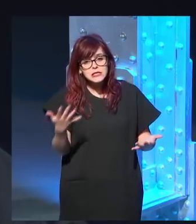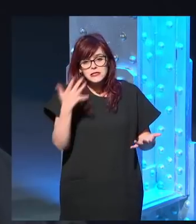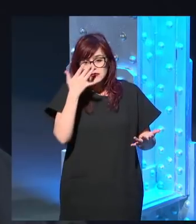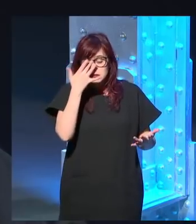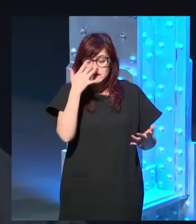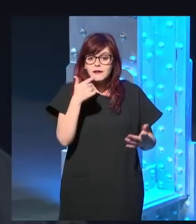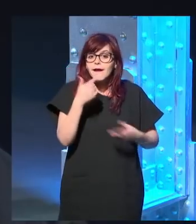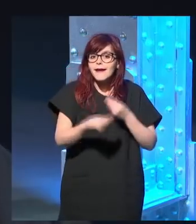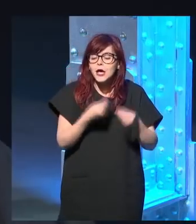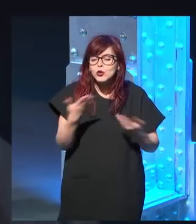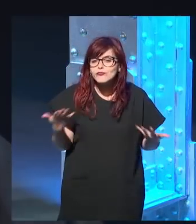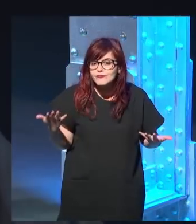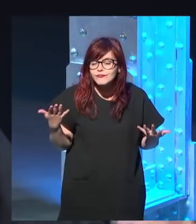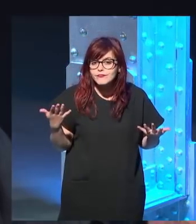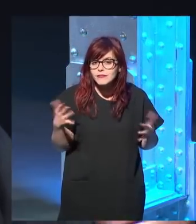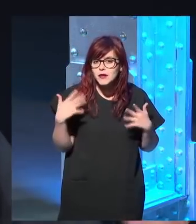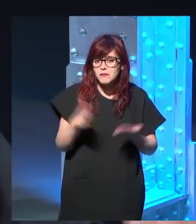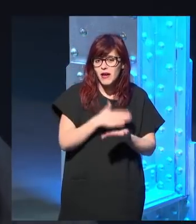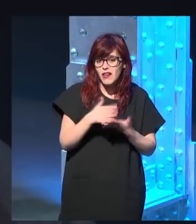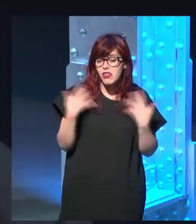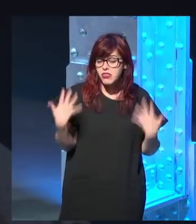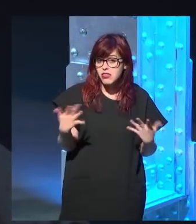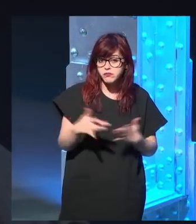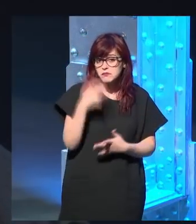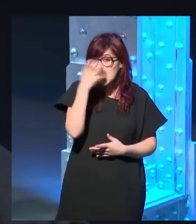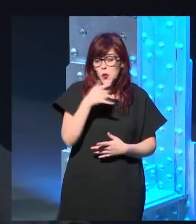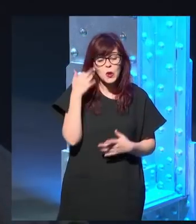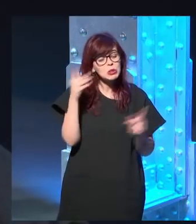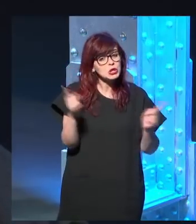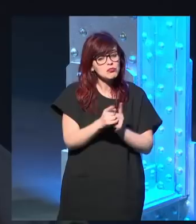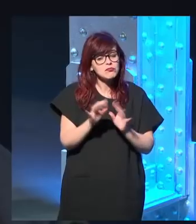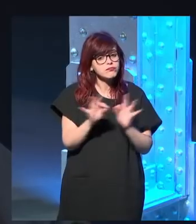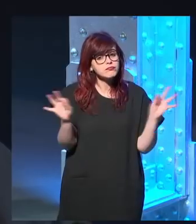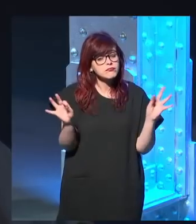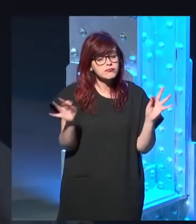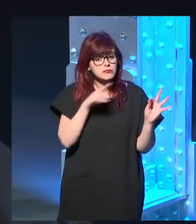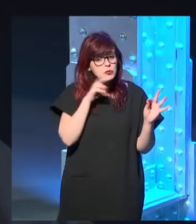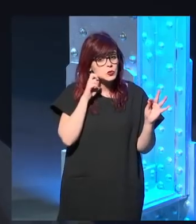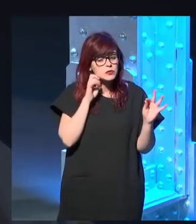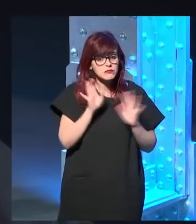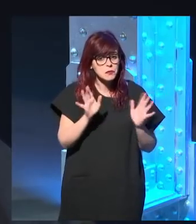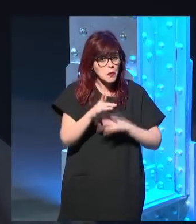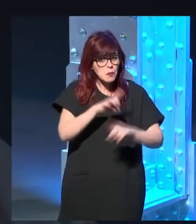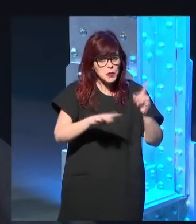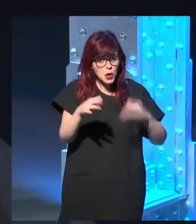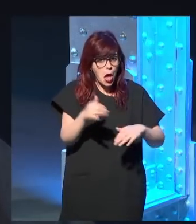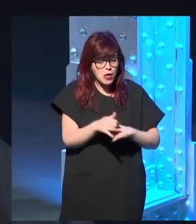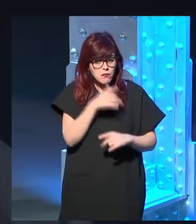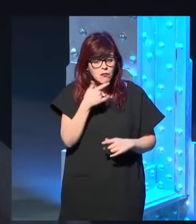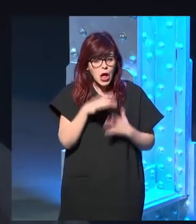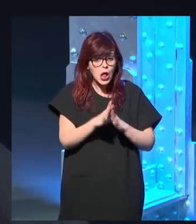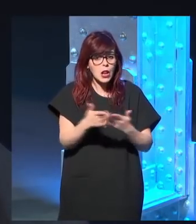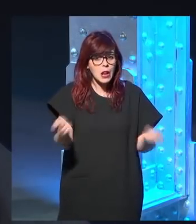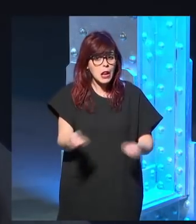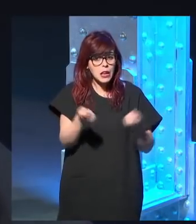dije ¿qué hacer? publicarlo como un cuentito como una no tengo ningún problema publicar un libro